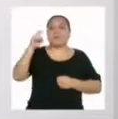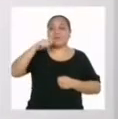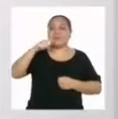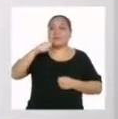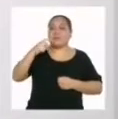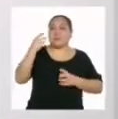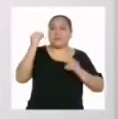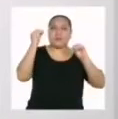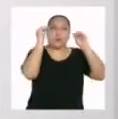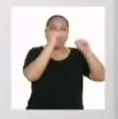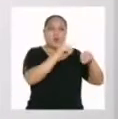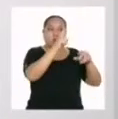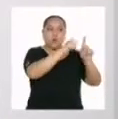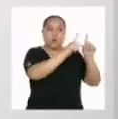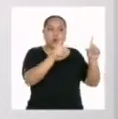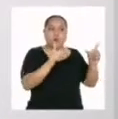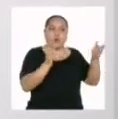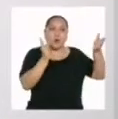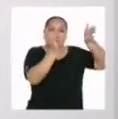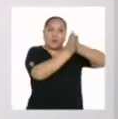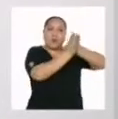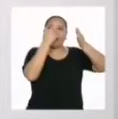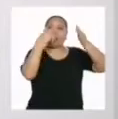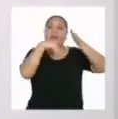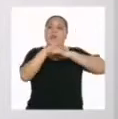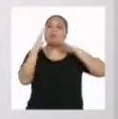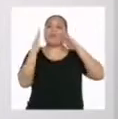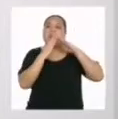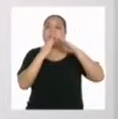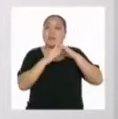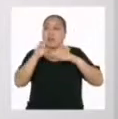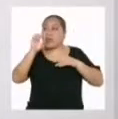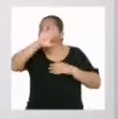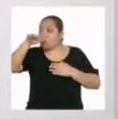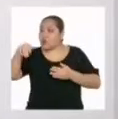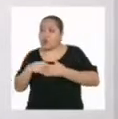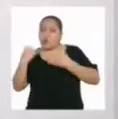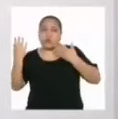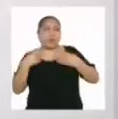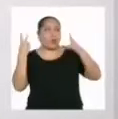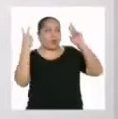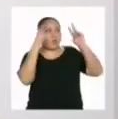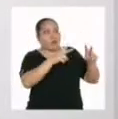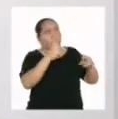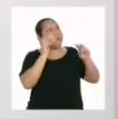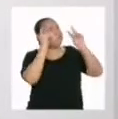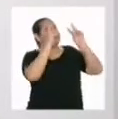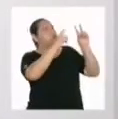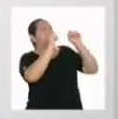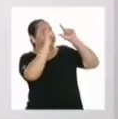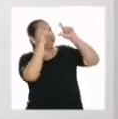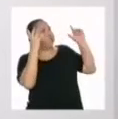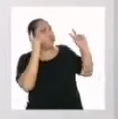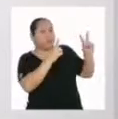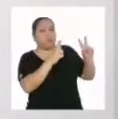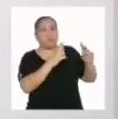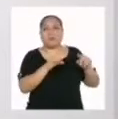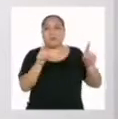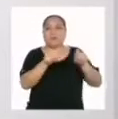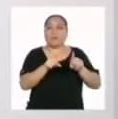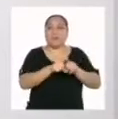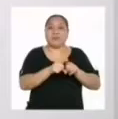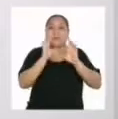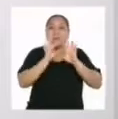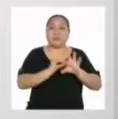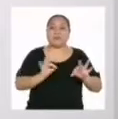debe ser en un espacio dentro de la casa, visible y llamativo. También será